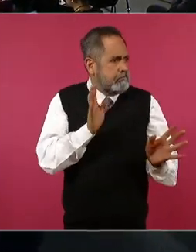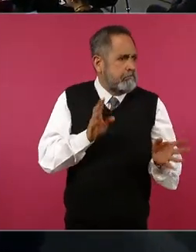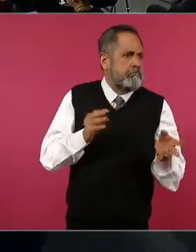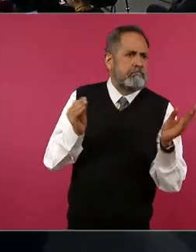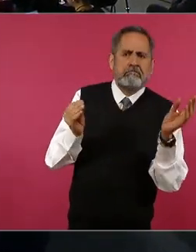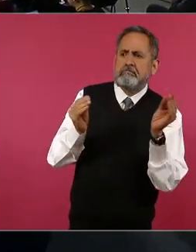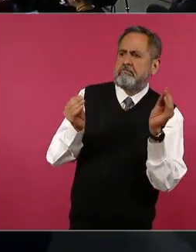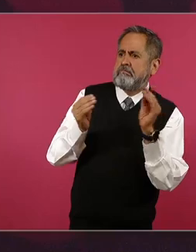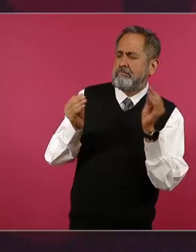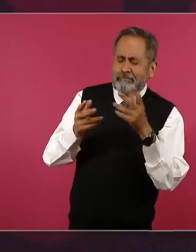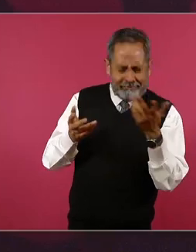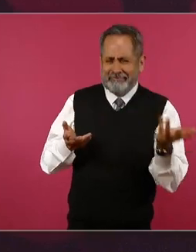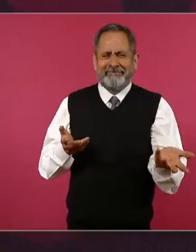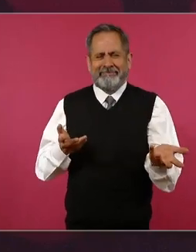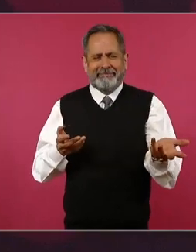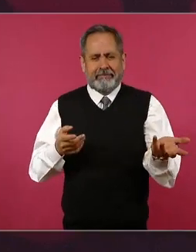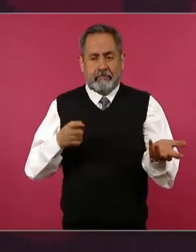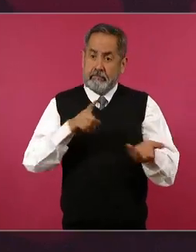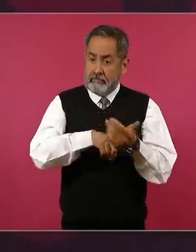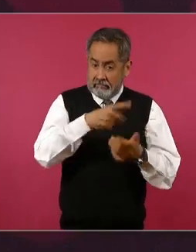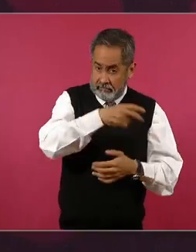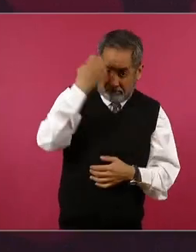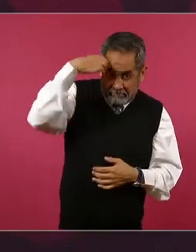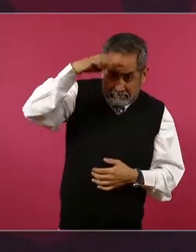expertos y a eso le llaman experiencia.